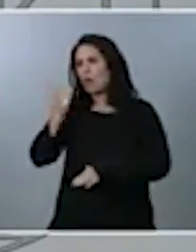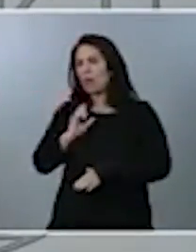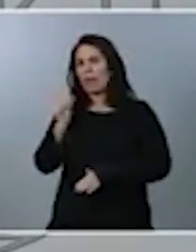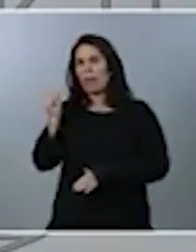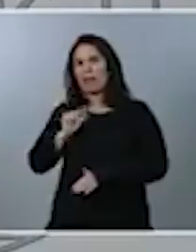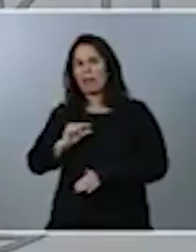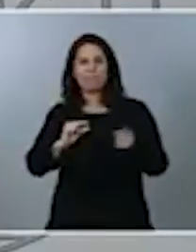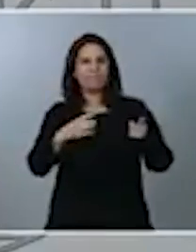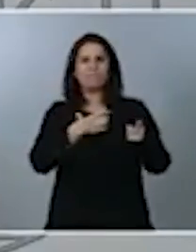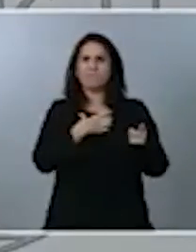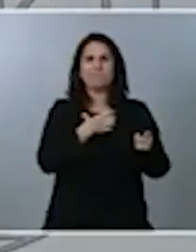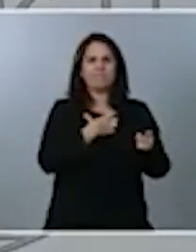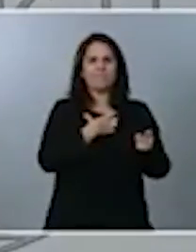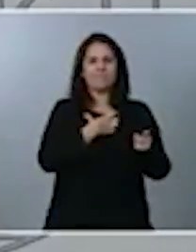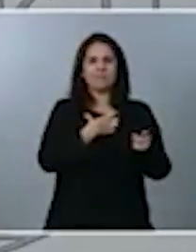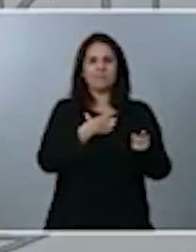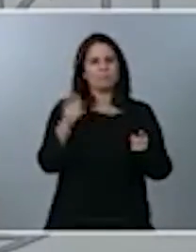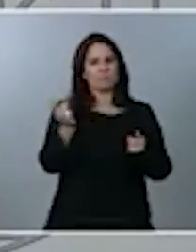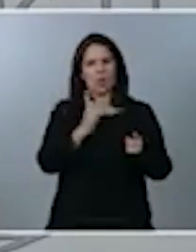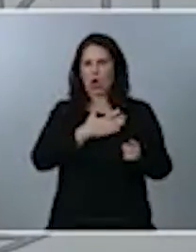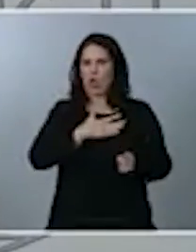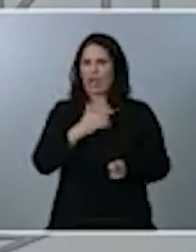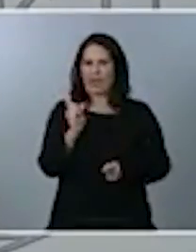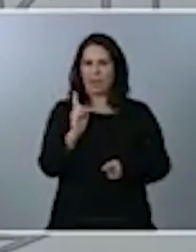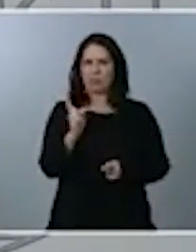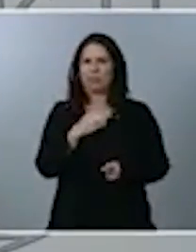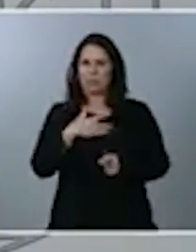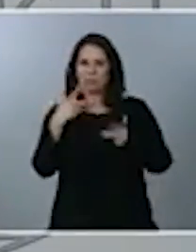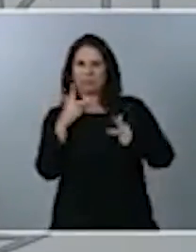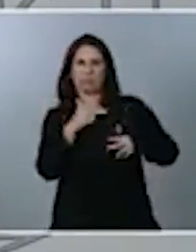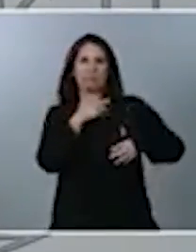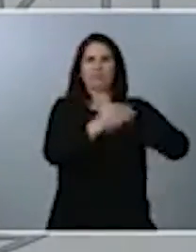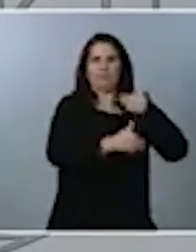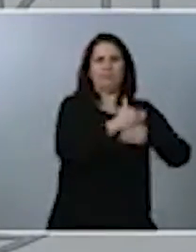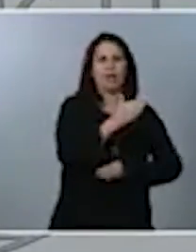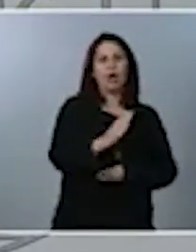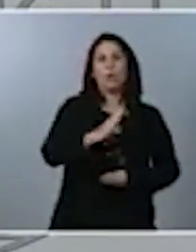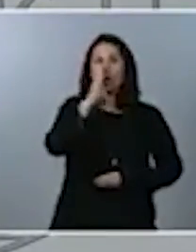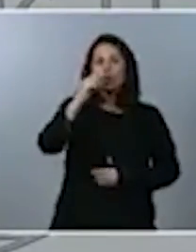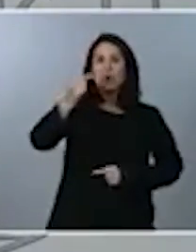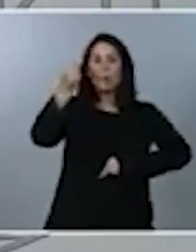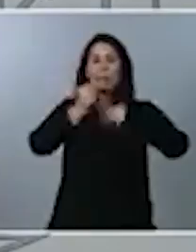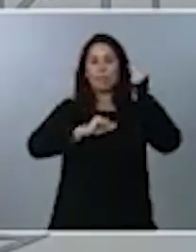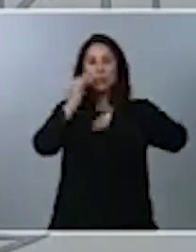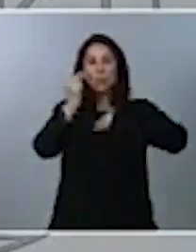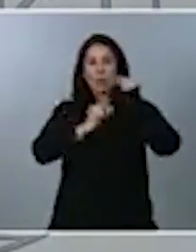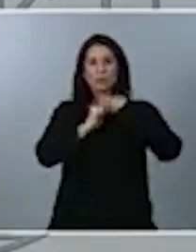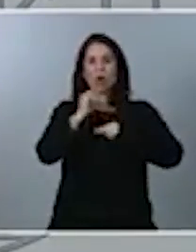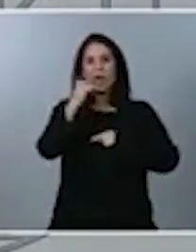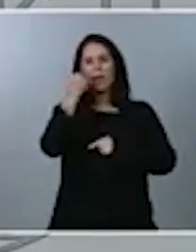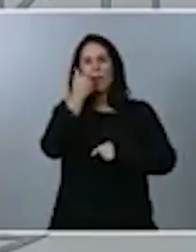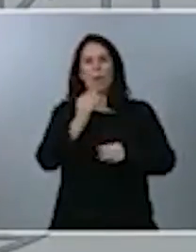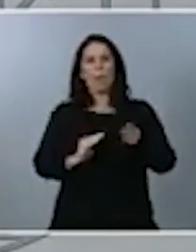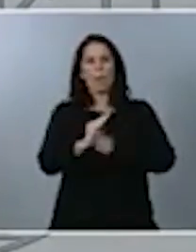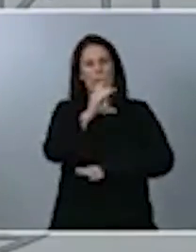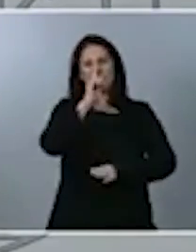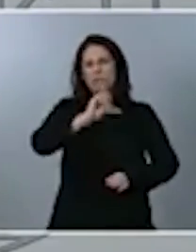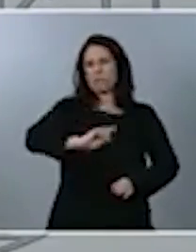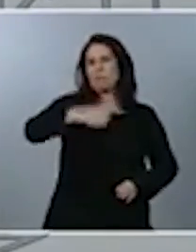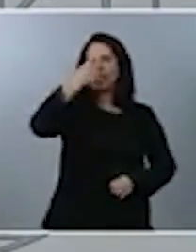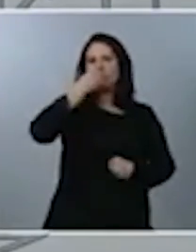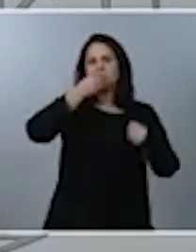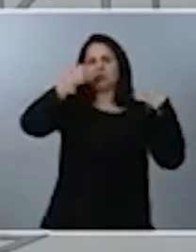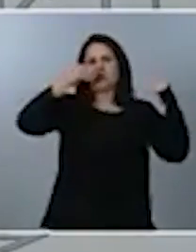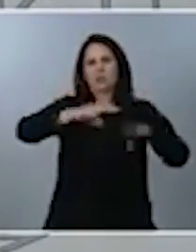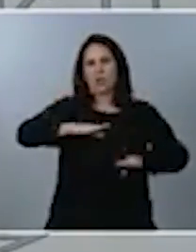seguir avanzando. Por eso, el presupuesto contempla la mayor partida de becas que hemos tenido en nuestra historia, en